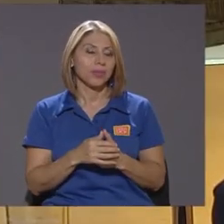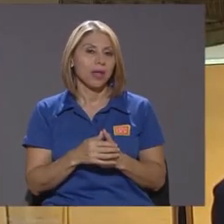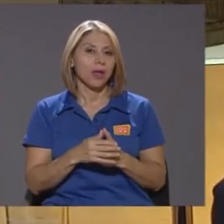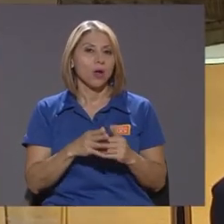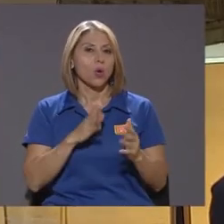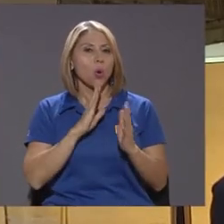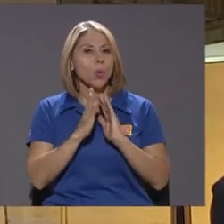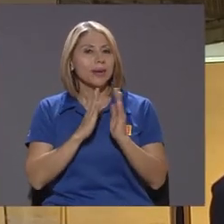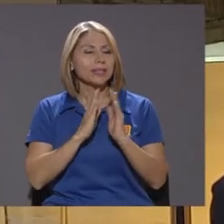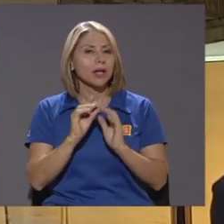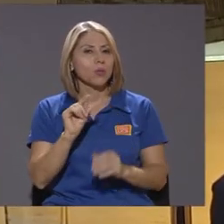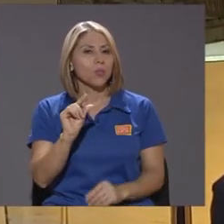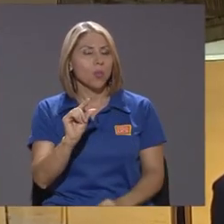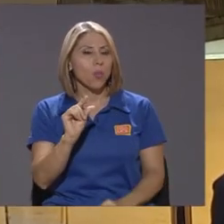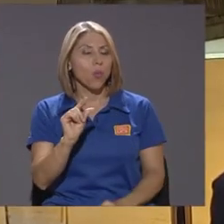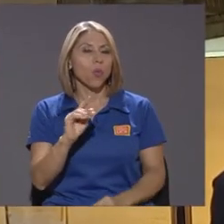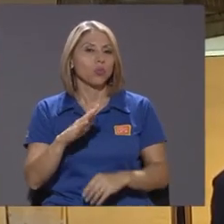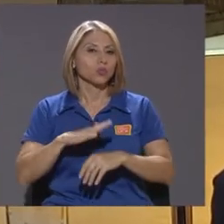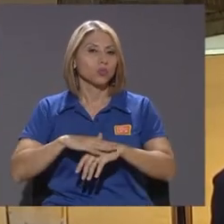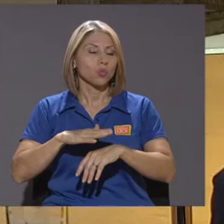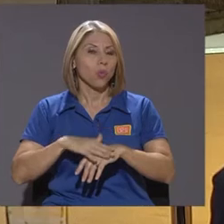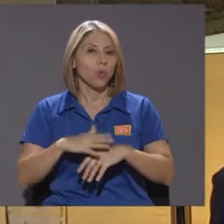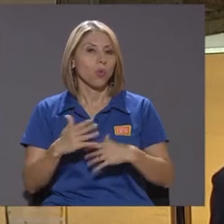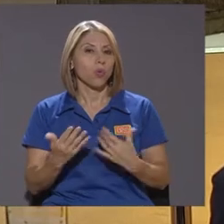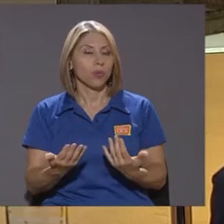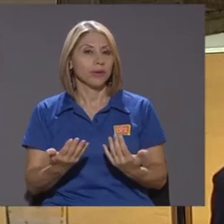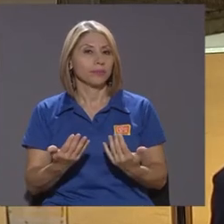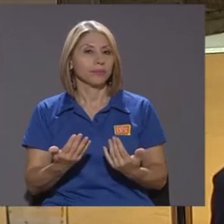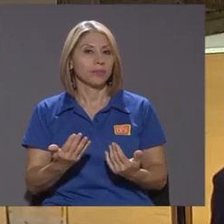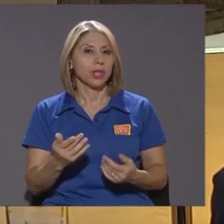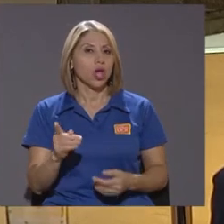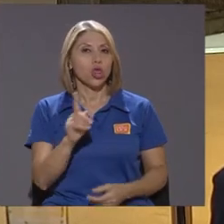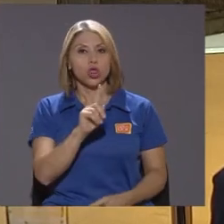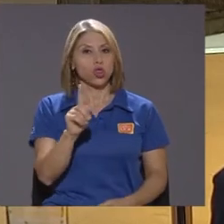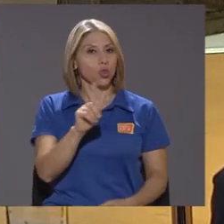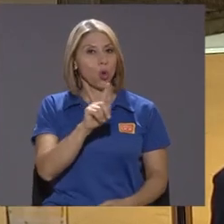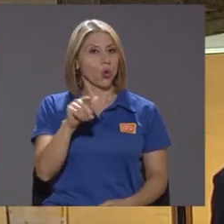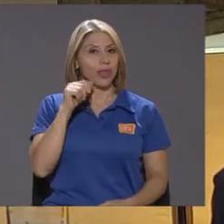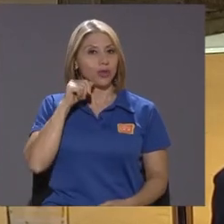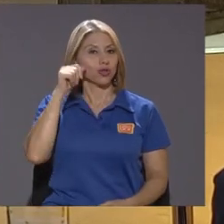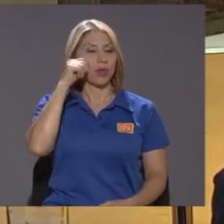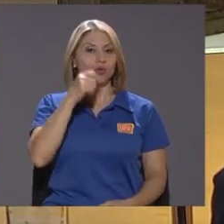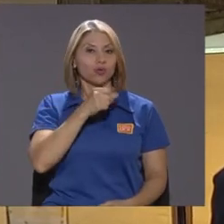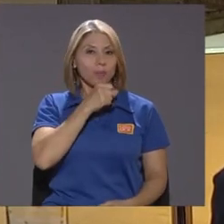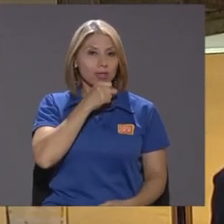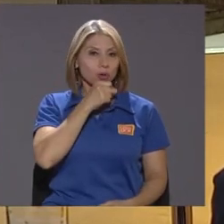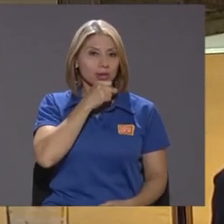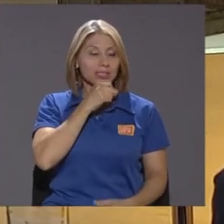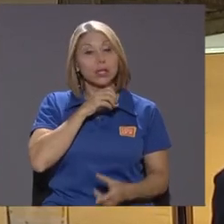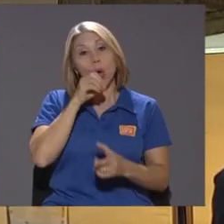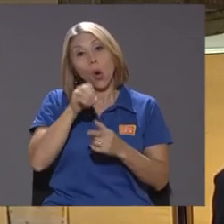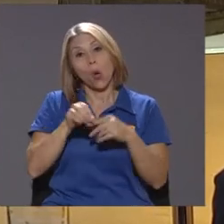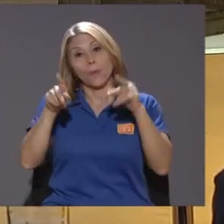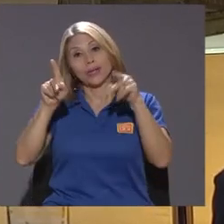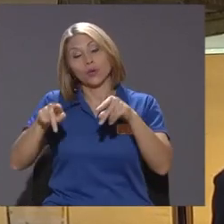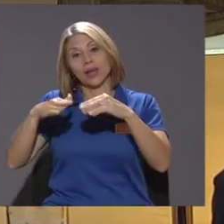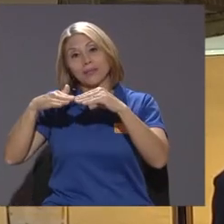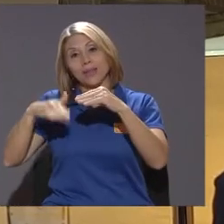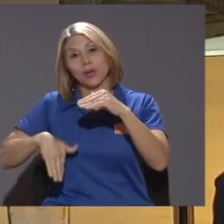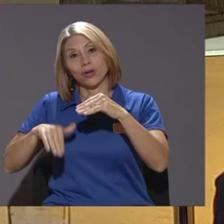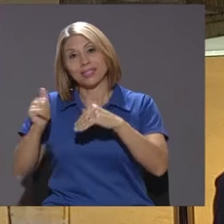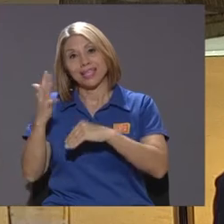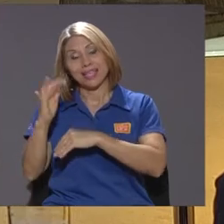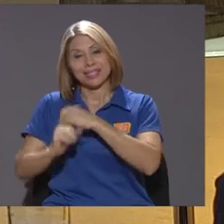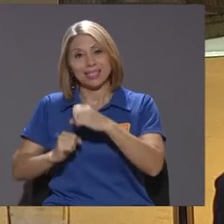conversar un poco de no de los adultos mayores y de los menores de 15 y los mayores de 65